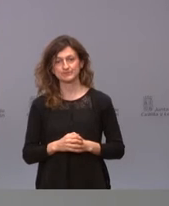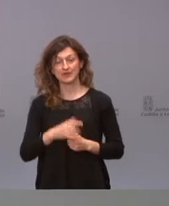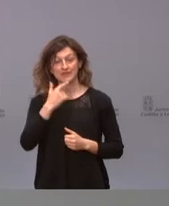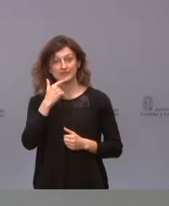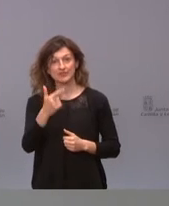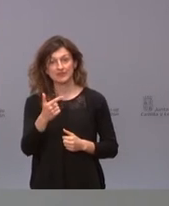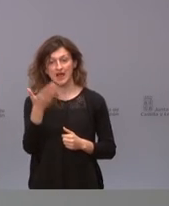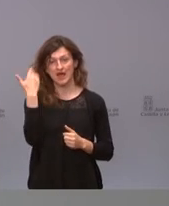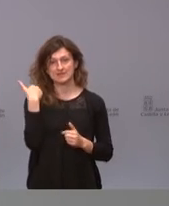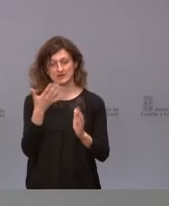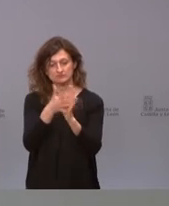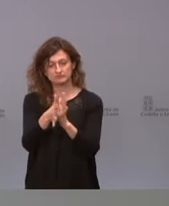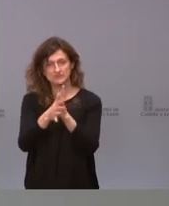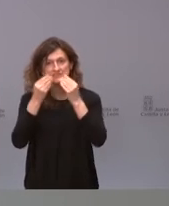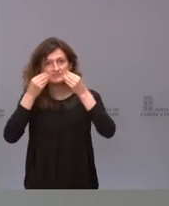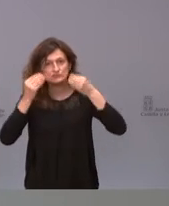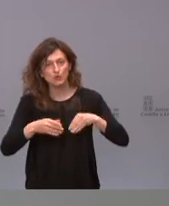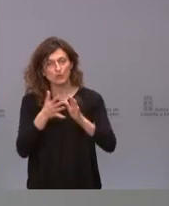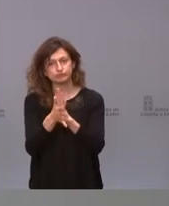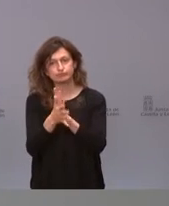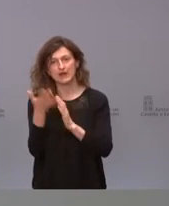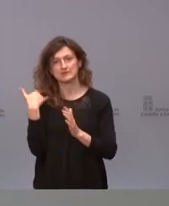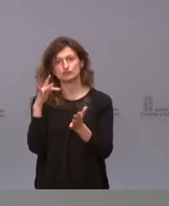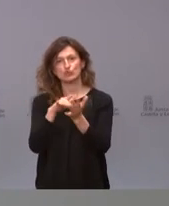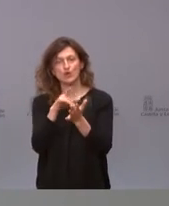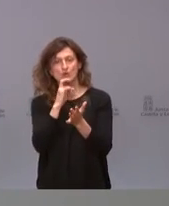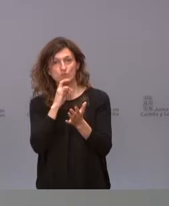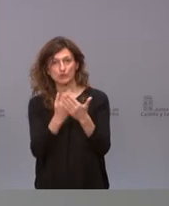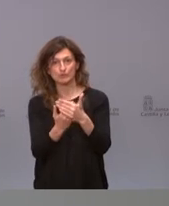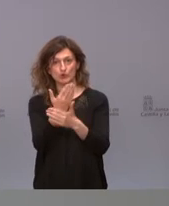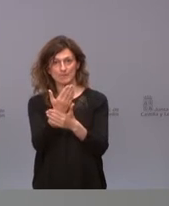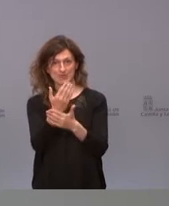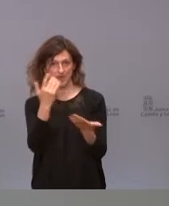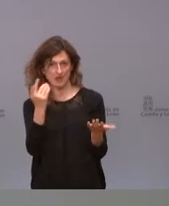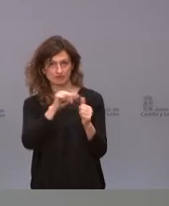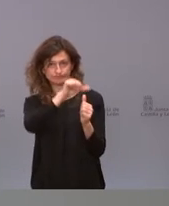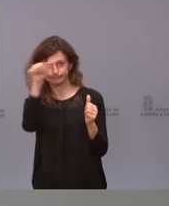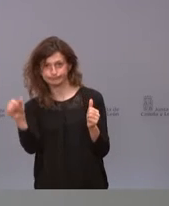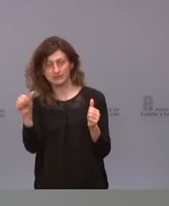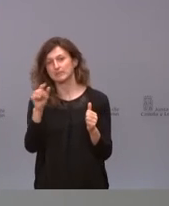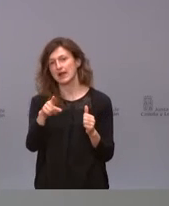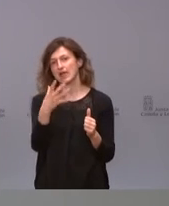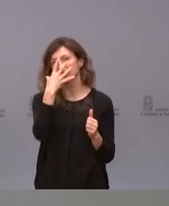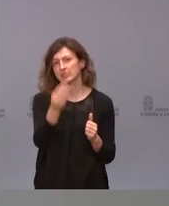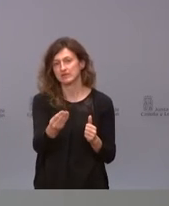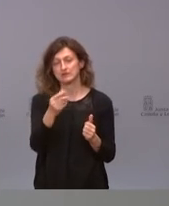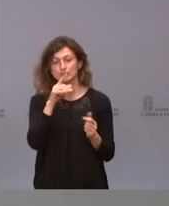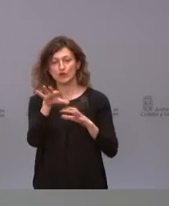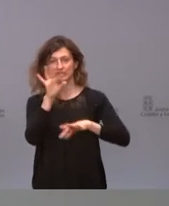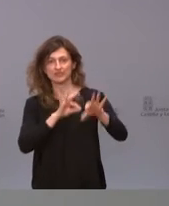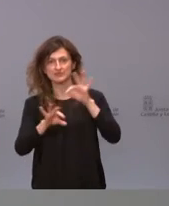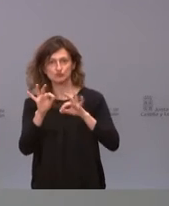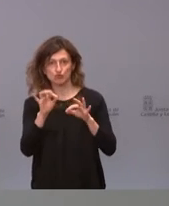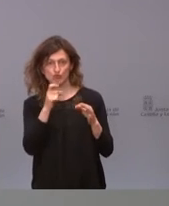día de ayer los hechos que acontecieron ayer por la mañana para que puedan comprender cuáles son las decisiones que tuvimos que